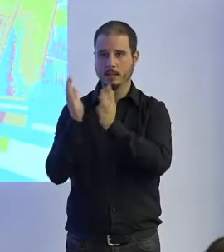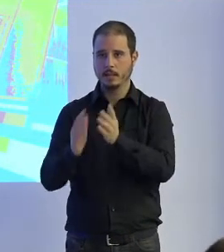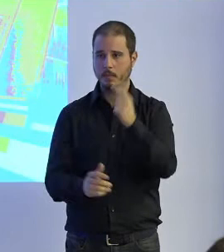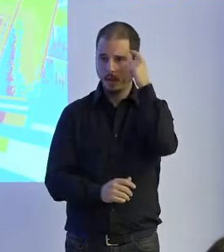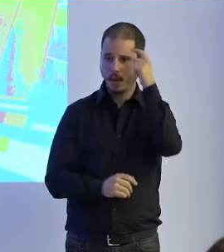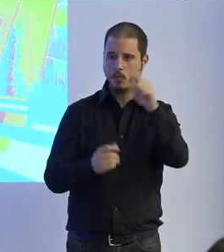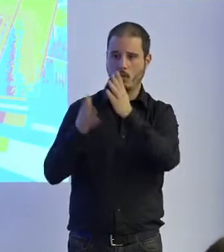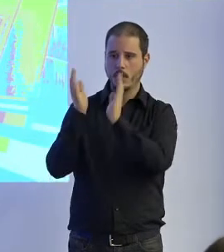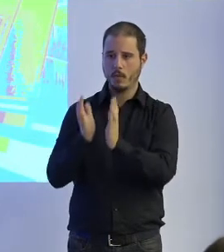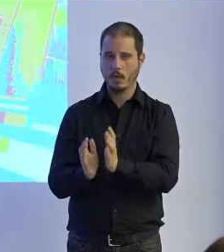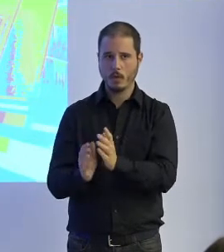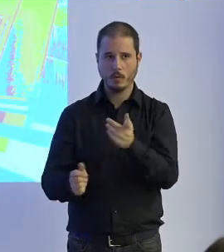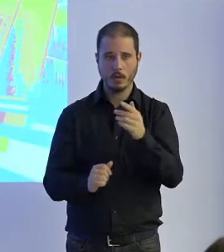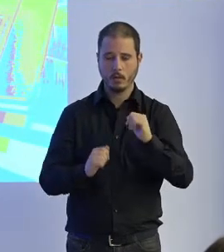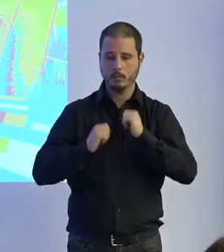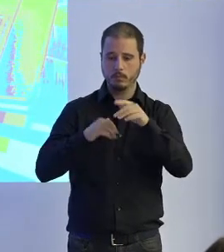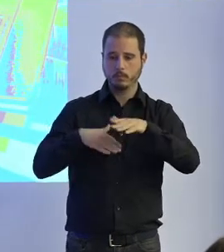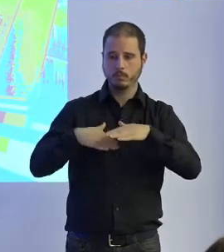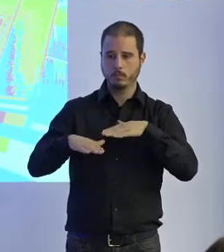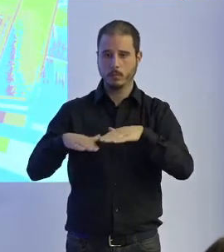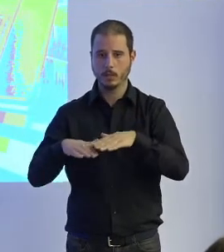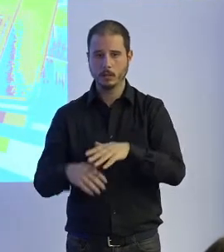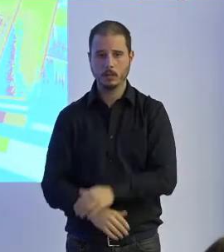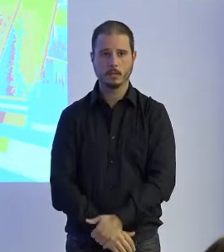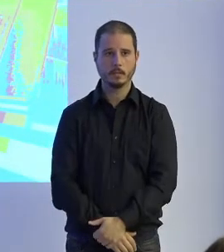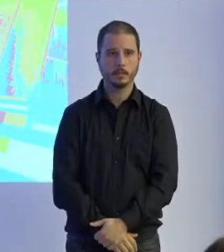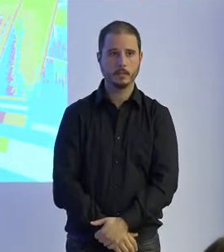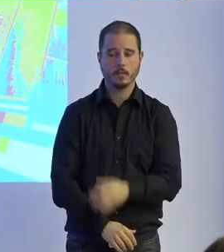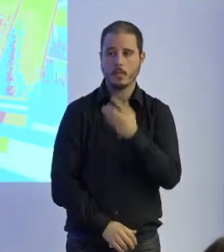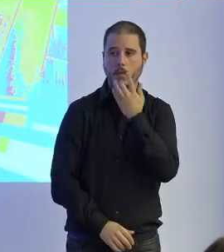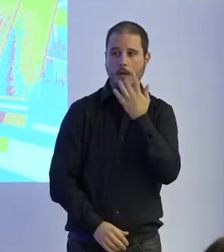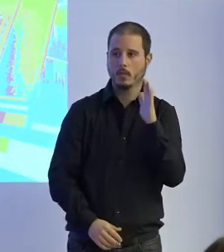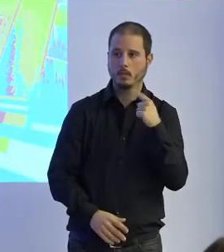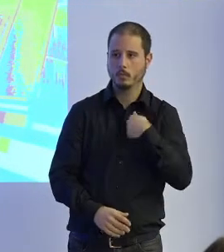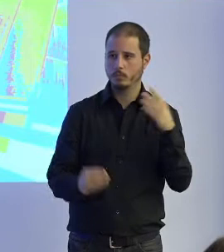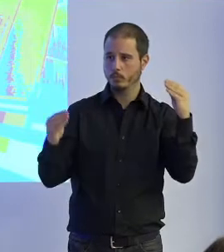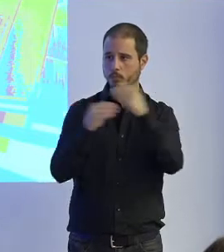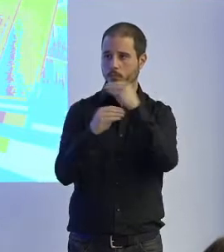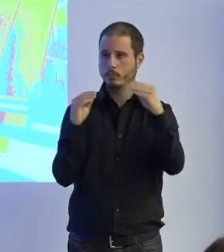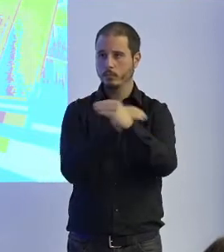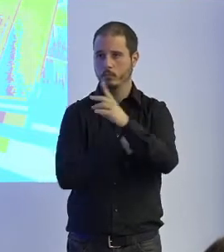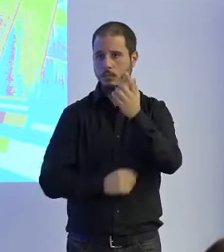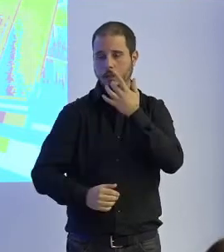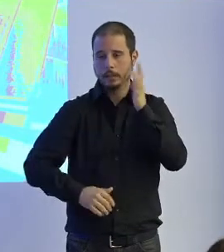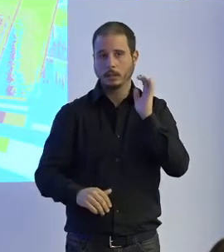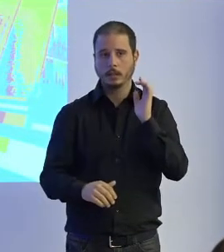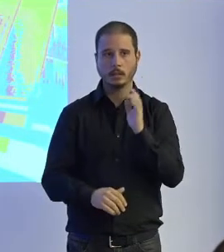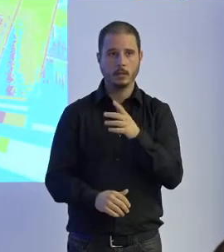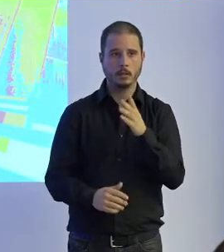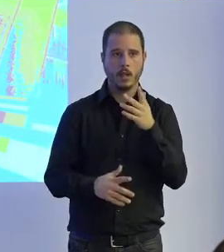cuanto para rehabilitación de la marcha muchas veces cuando hombre yo no estoy de acuerdo pero cuando hablan